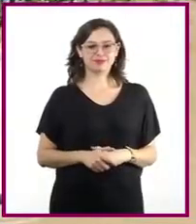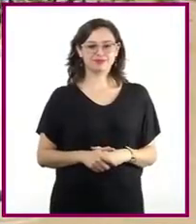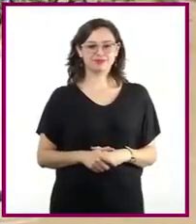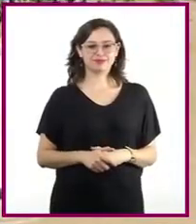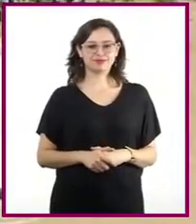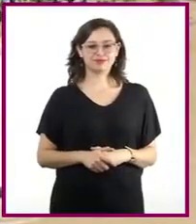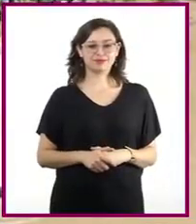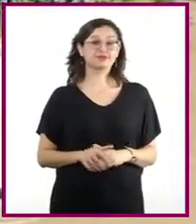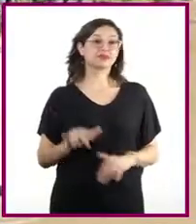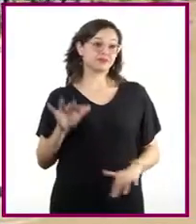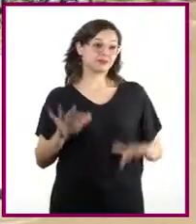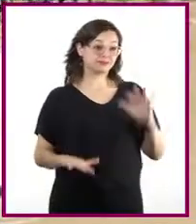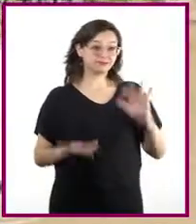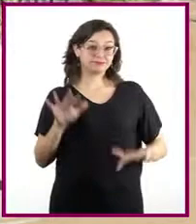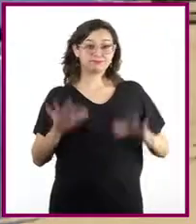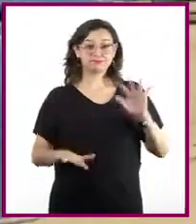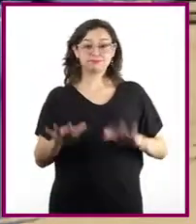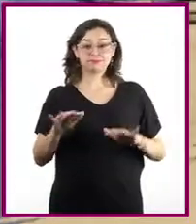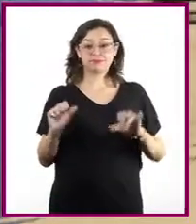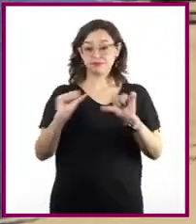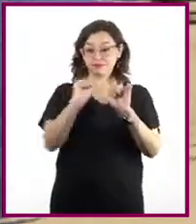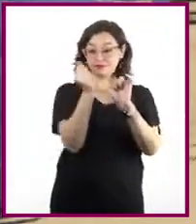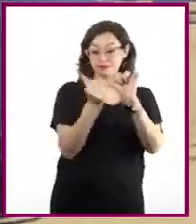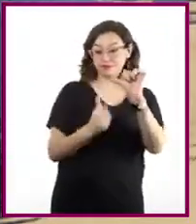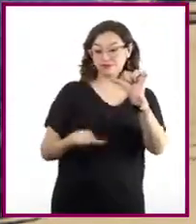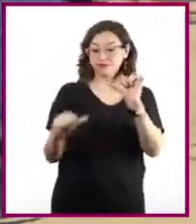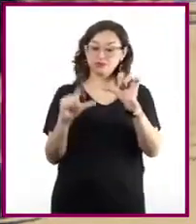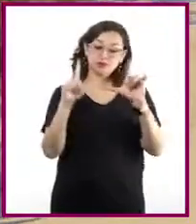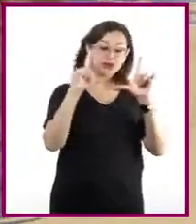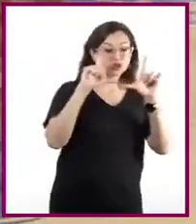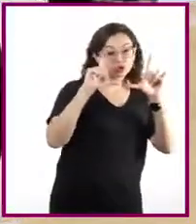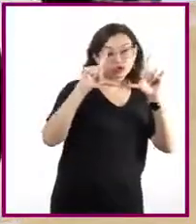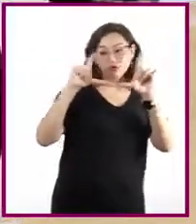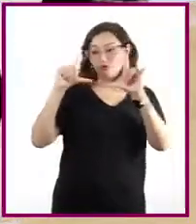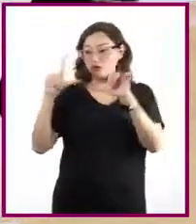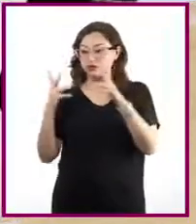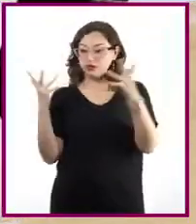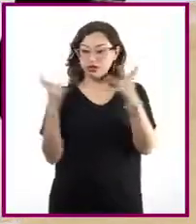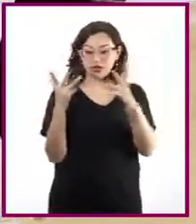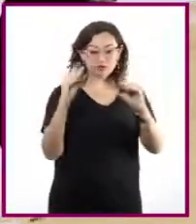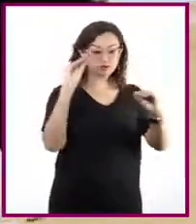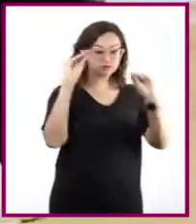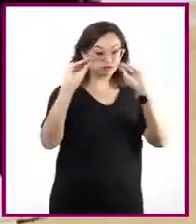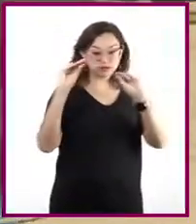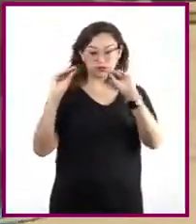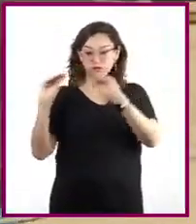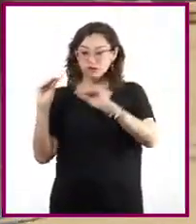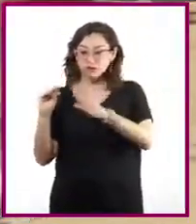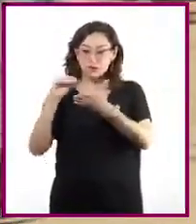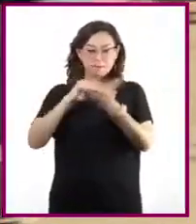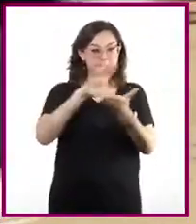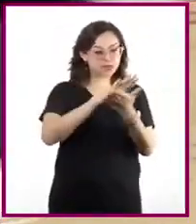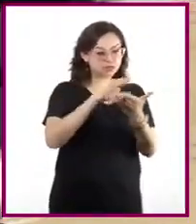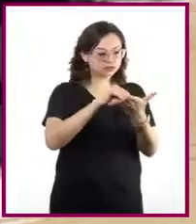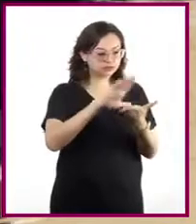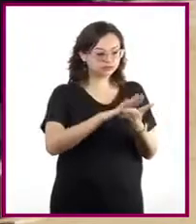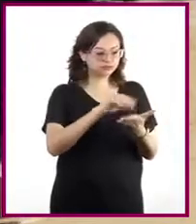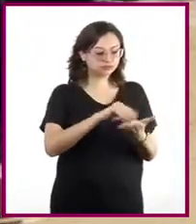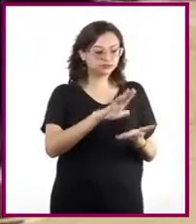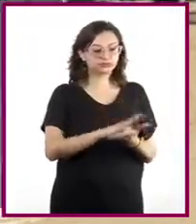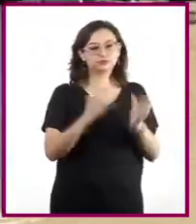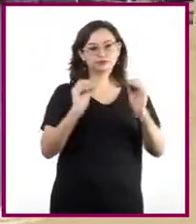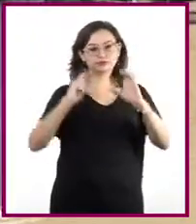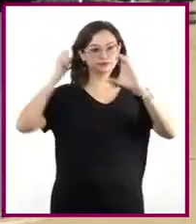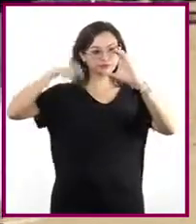En ocasiones, para algunos artistas visuales, la única manera de conservar sus obras es a través del registro fotográfico o en video.